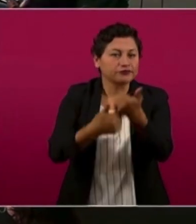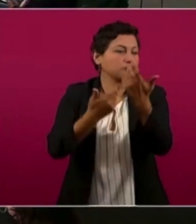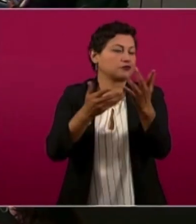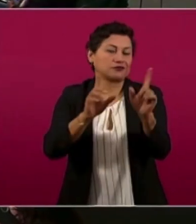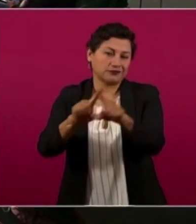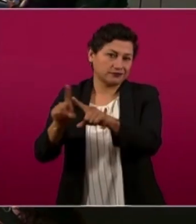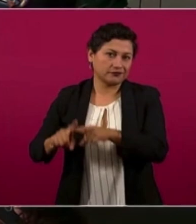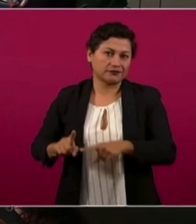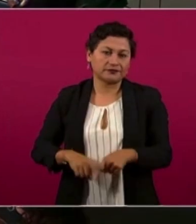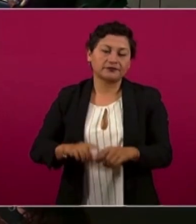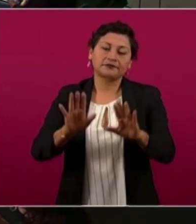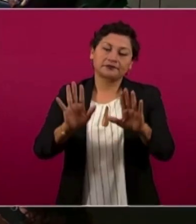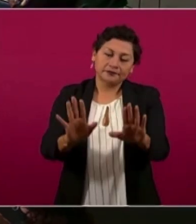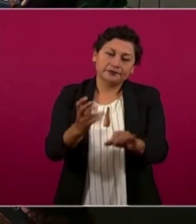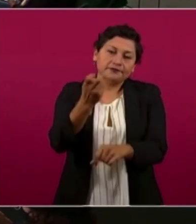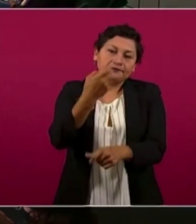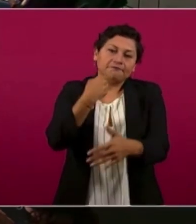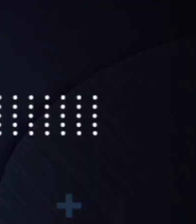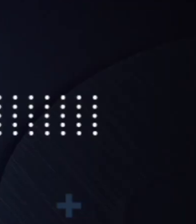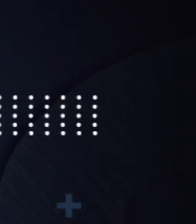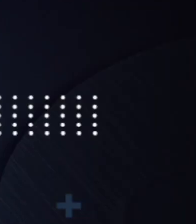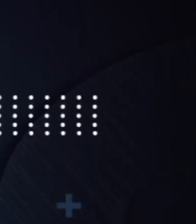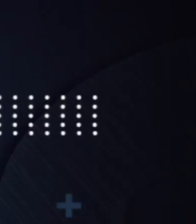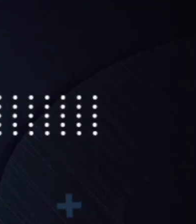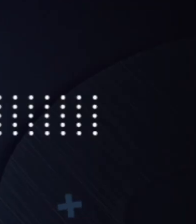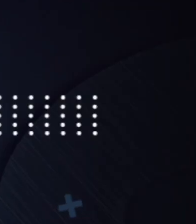Ciudad de México, en el aeropuerto Benito Juárez.